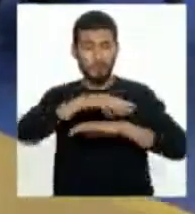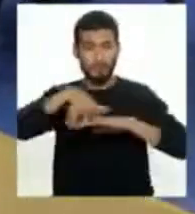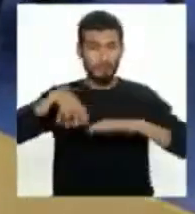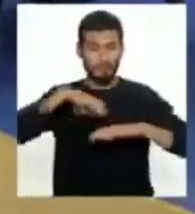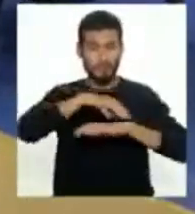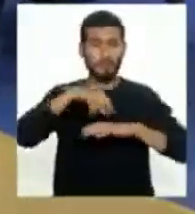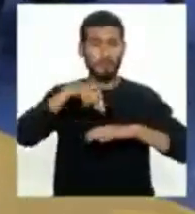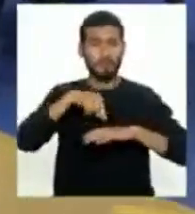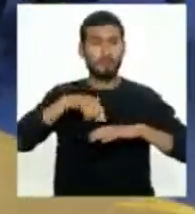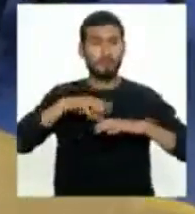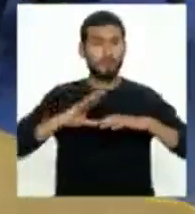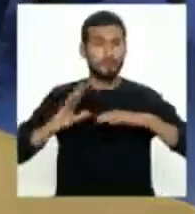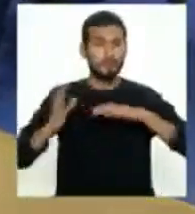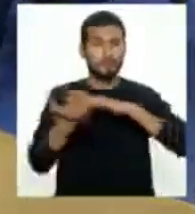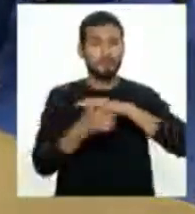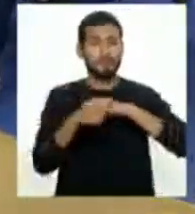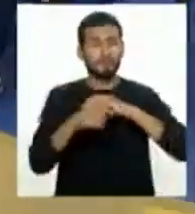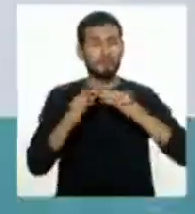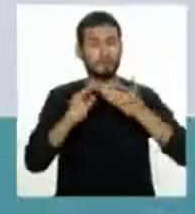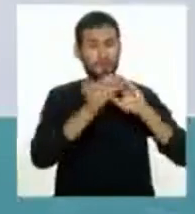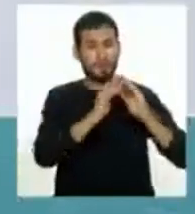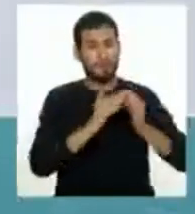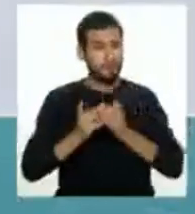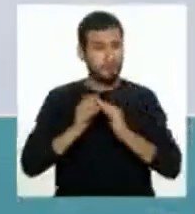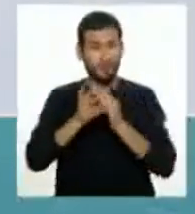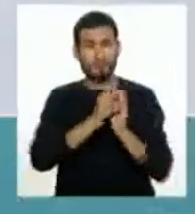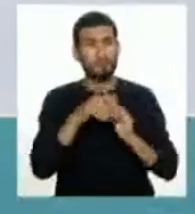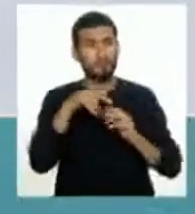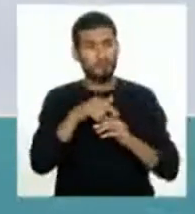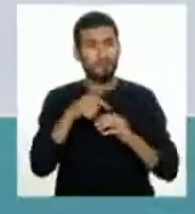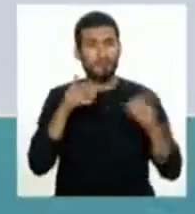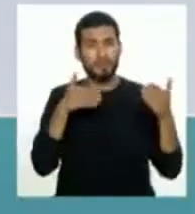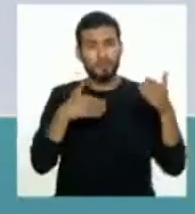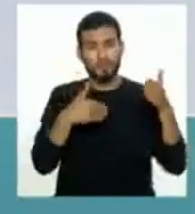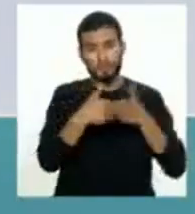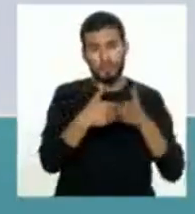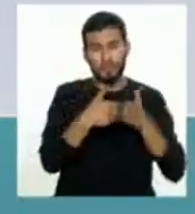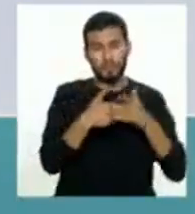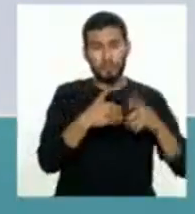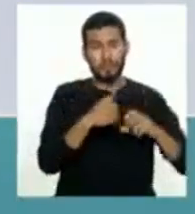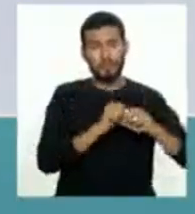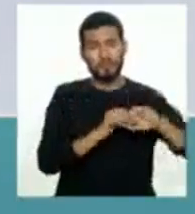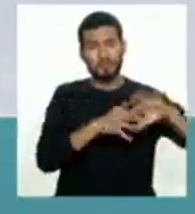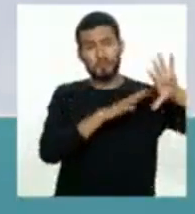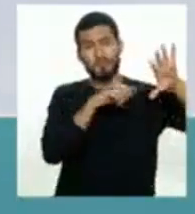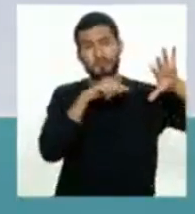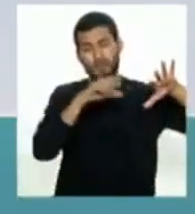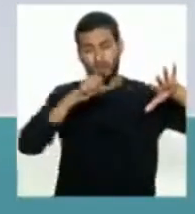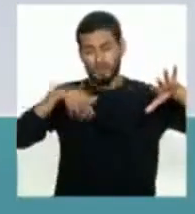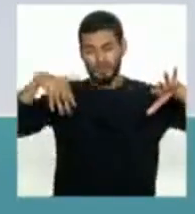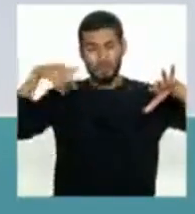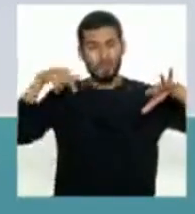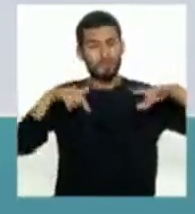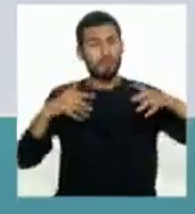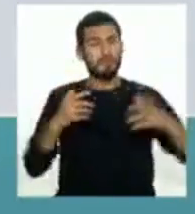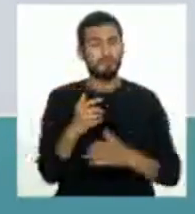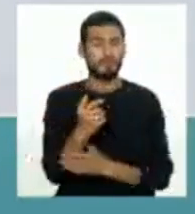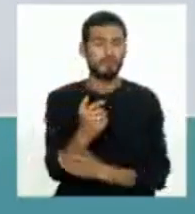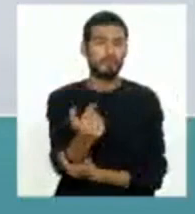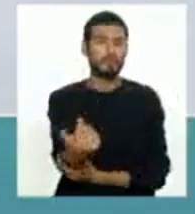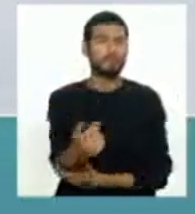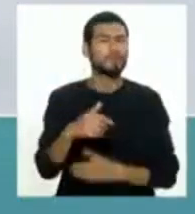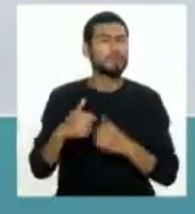que es la zona donde están las casas ubicadas en las laderas de los cerros, digamos que ahí la